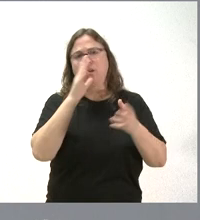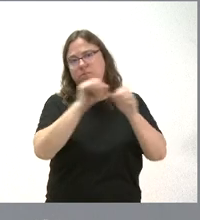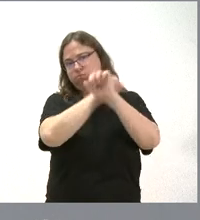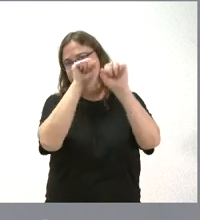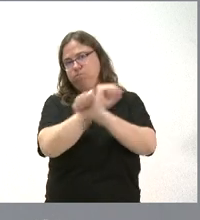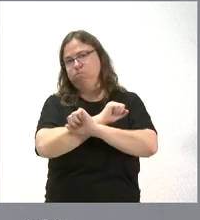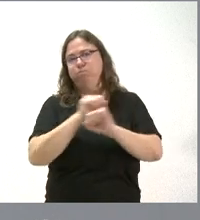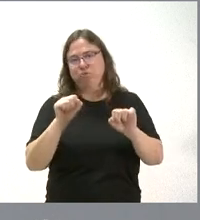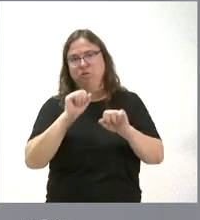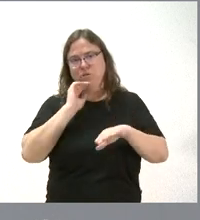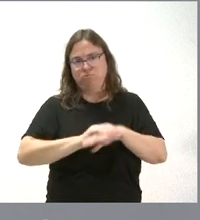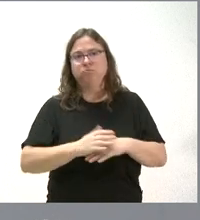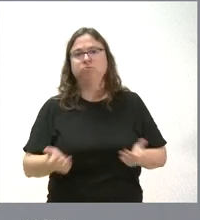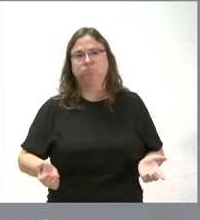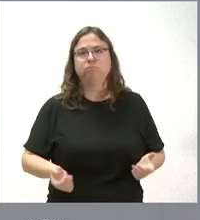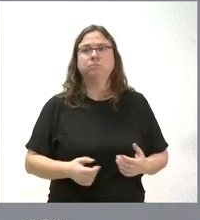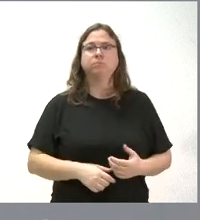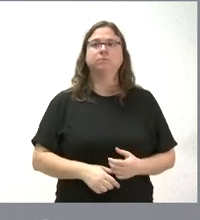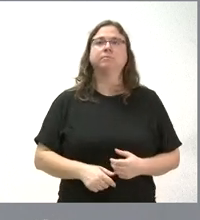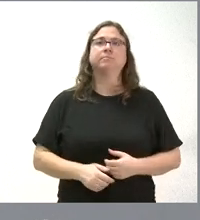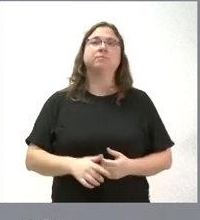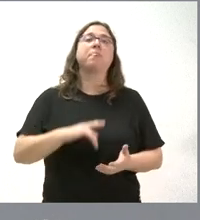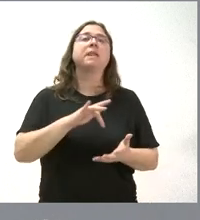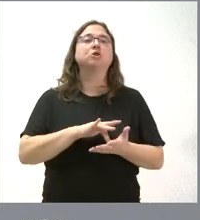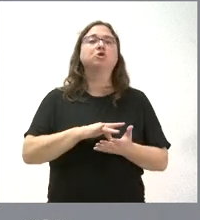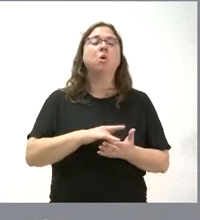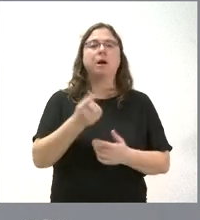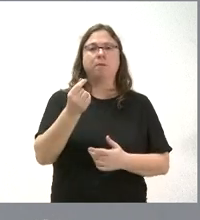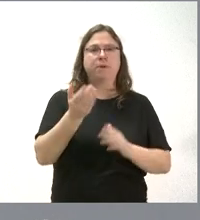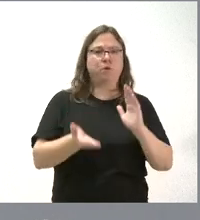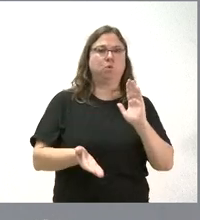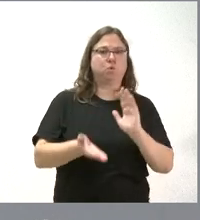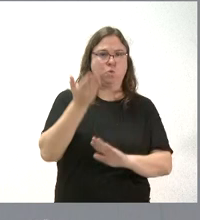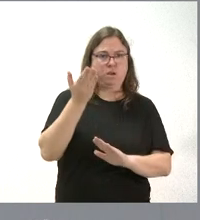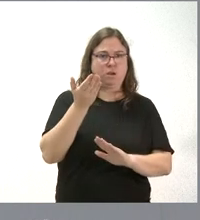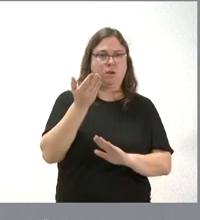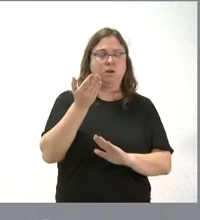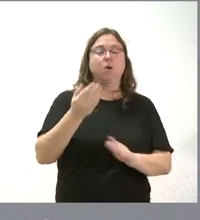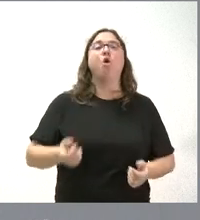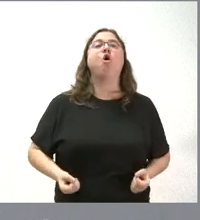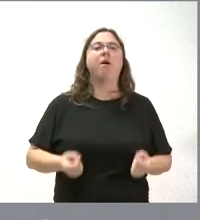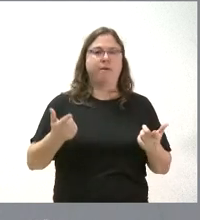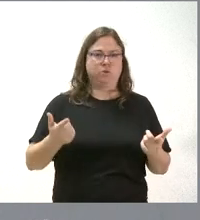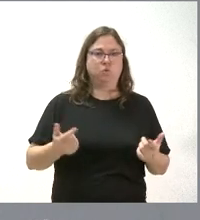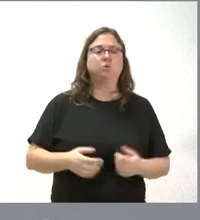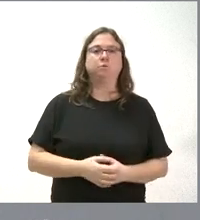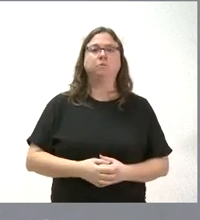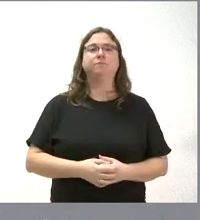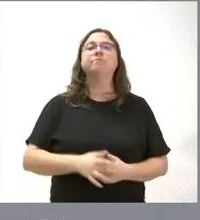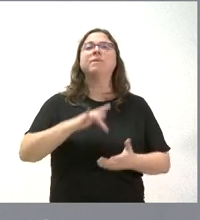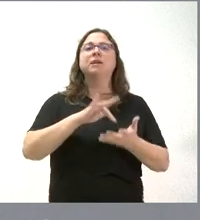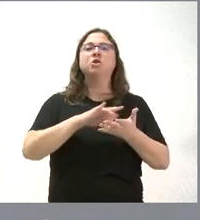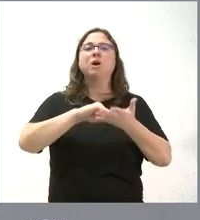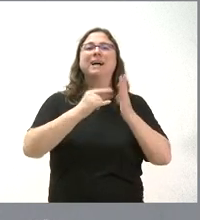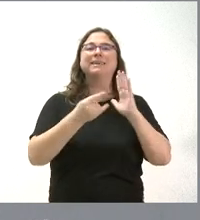por su parte de cumplir ante el incremento de precios o ante el incremento de costes. Hay un sistema